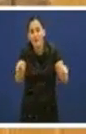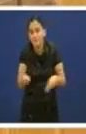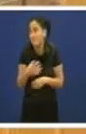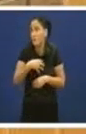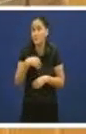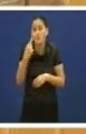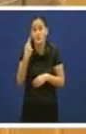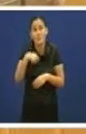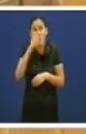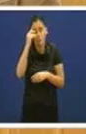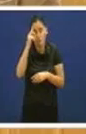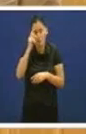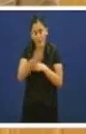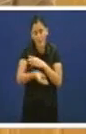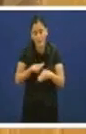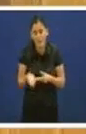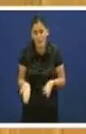saben absolutamente que facer.